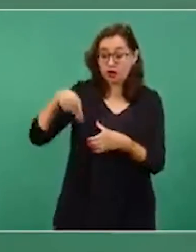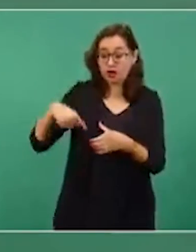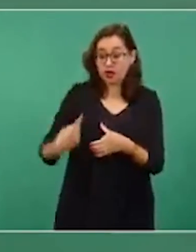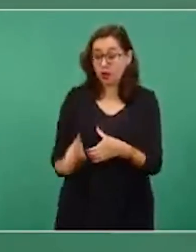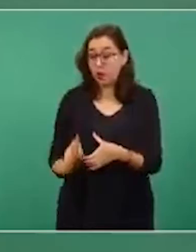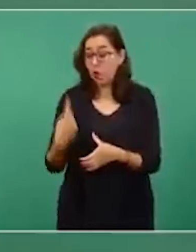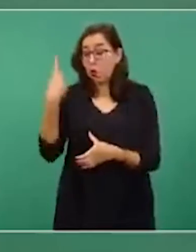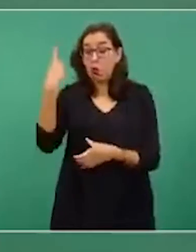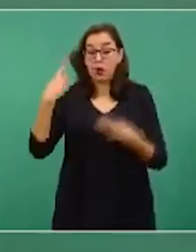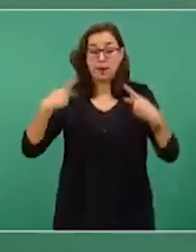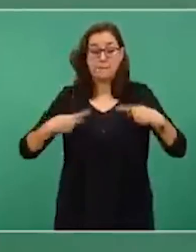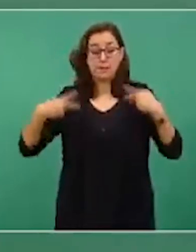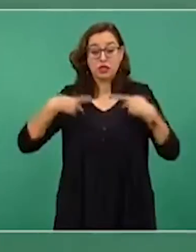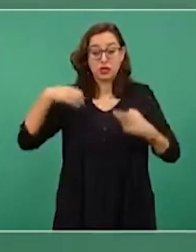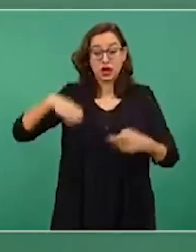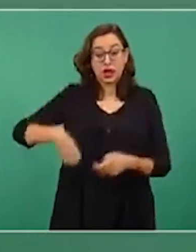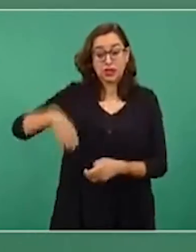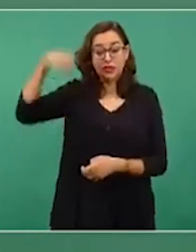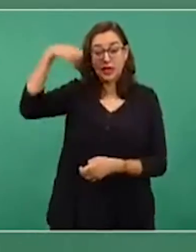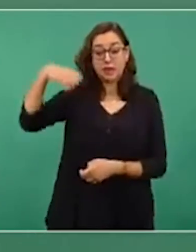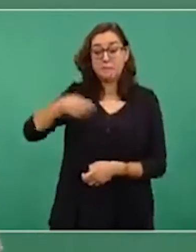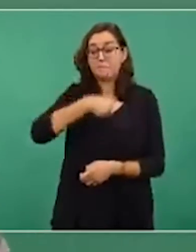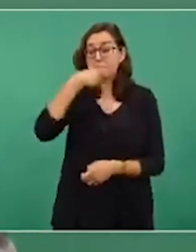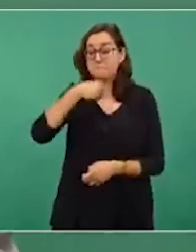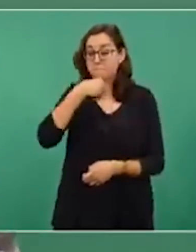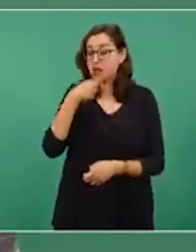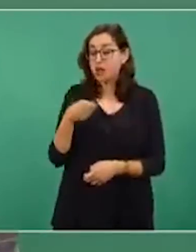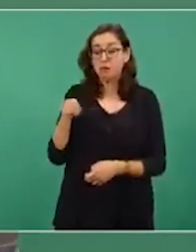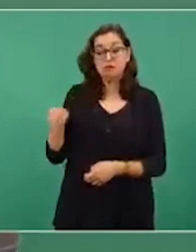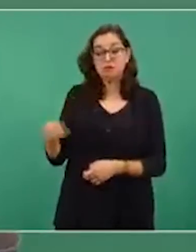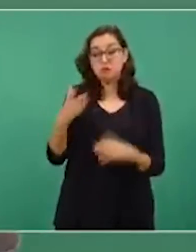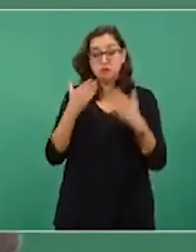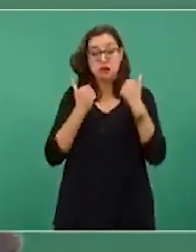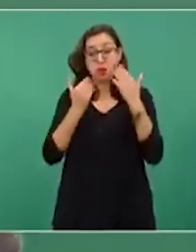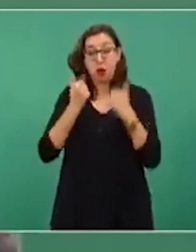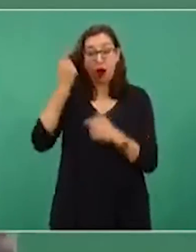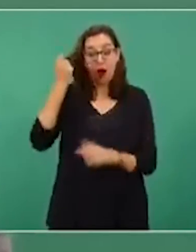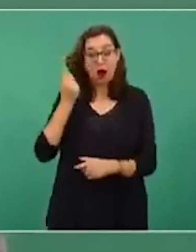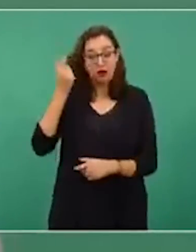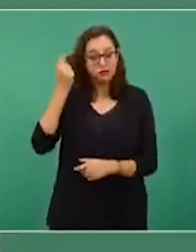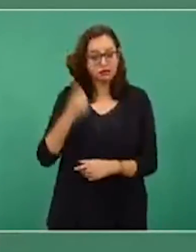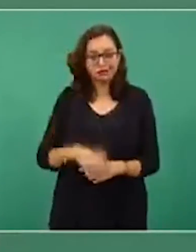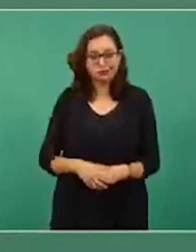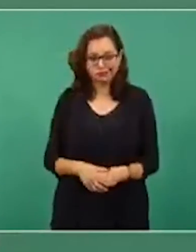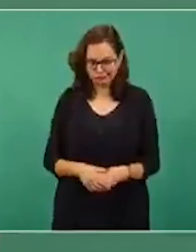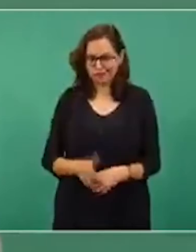un adulto mayor que no reciba su pensión.